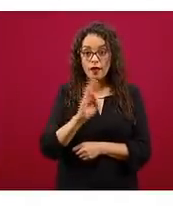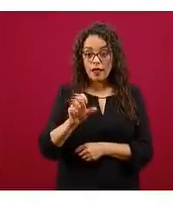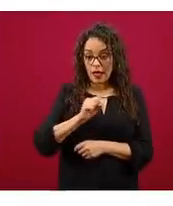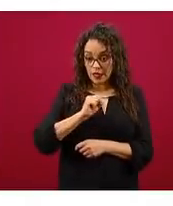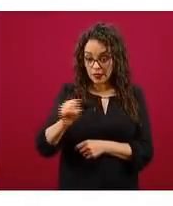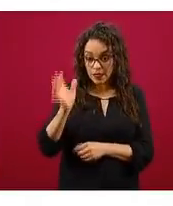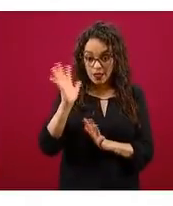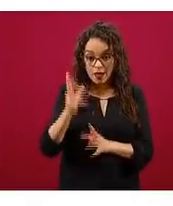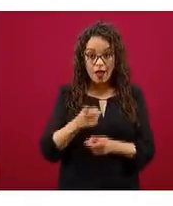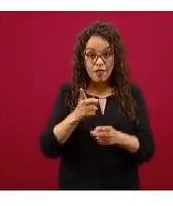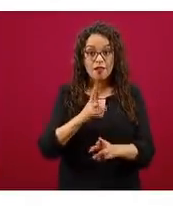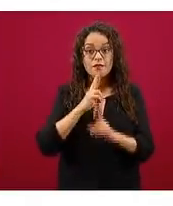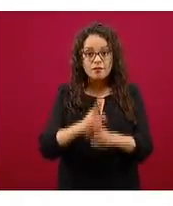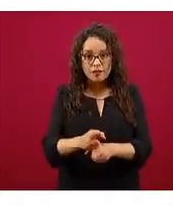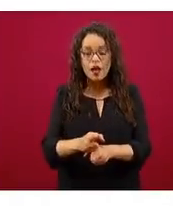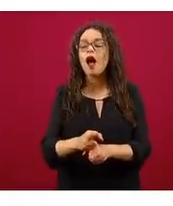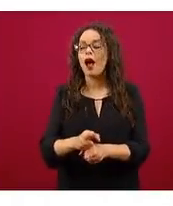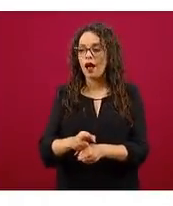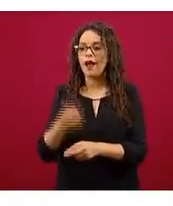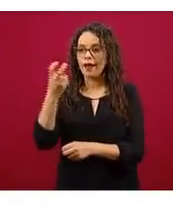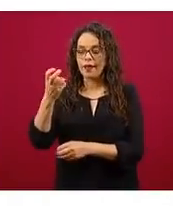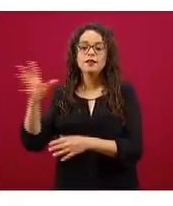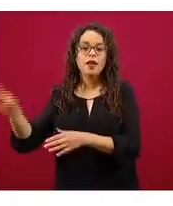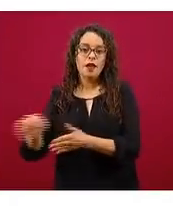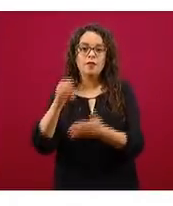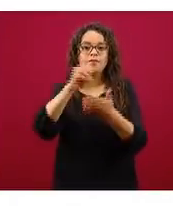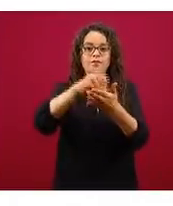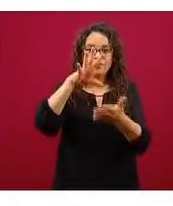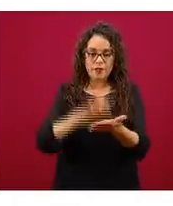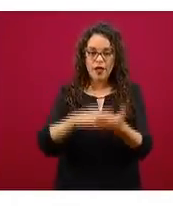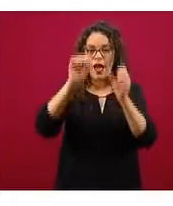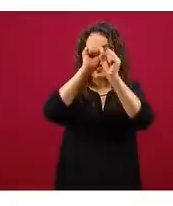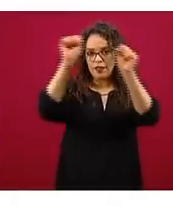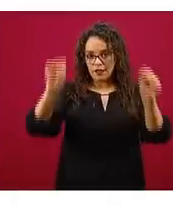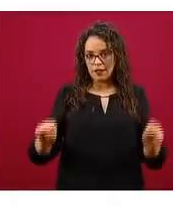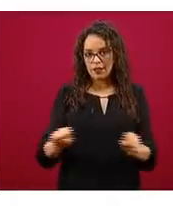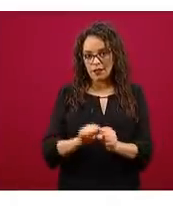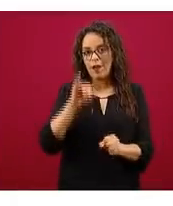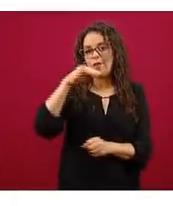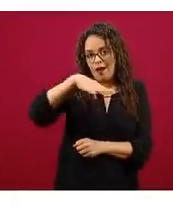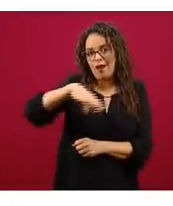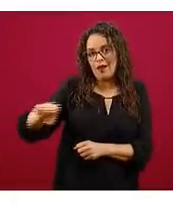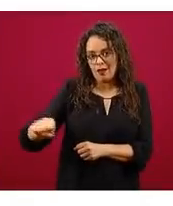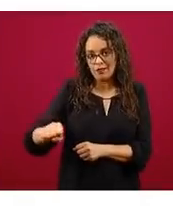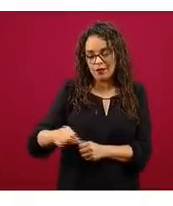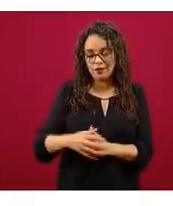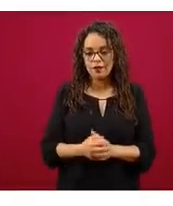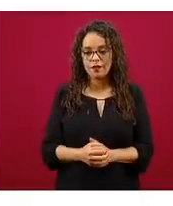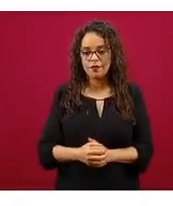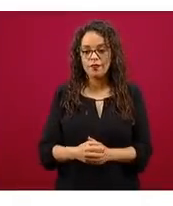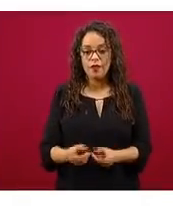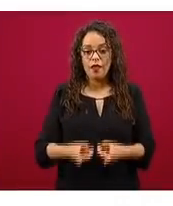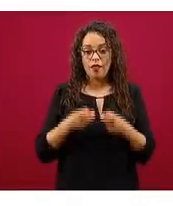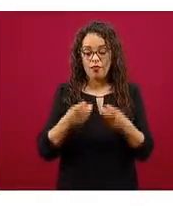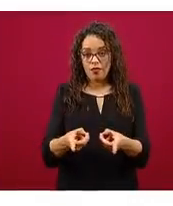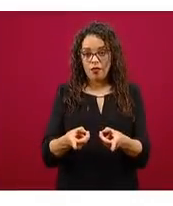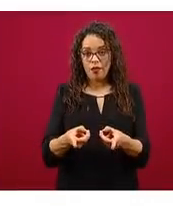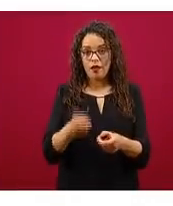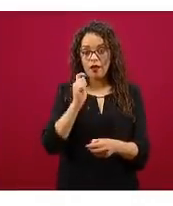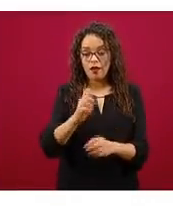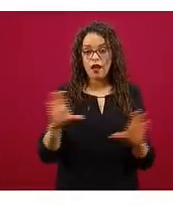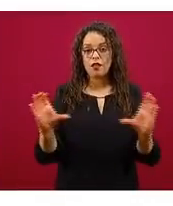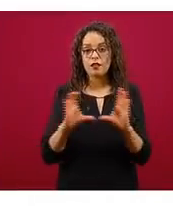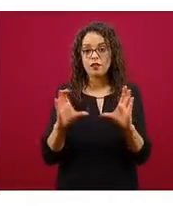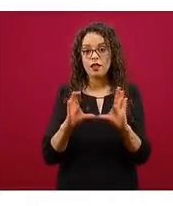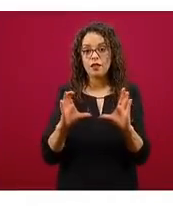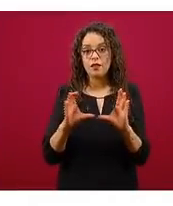a ser registrada en nuestros sistemas institucionales, y debemos agregar al egreso un certificado de defunción